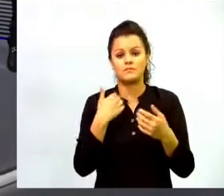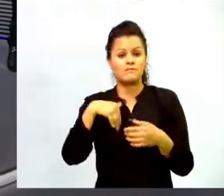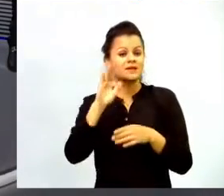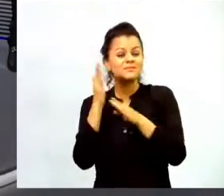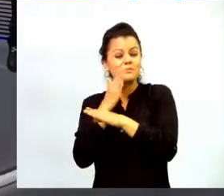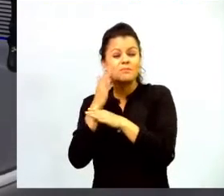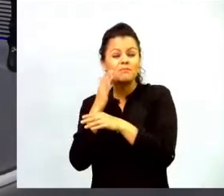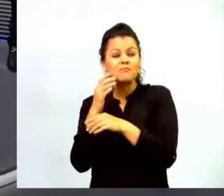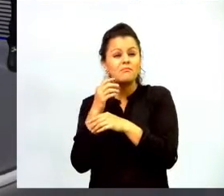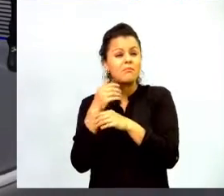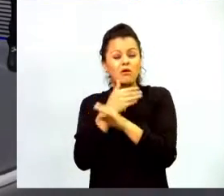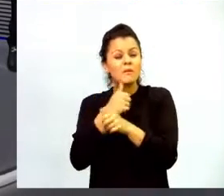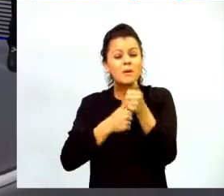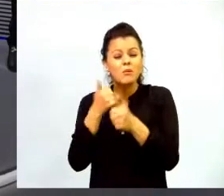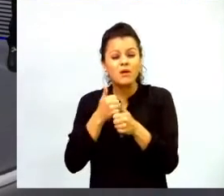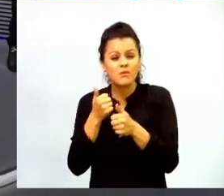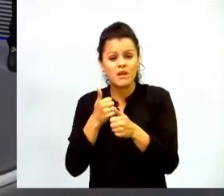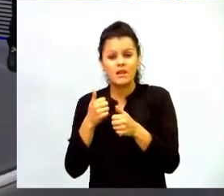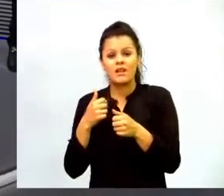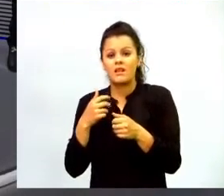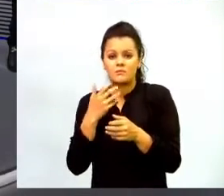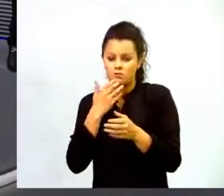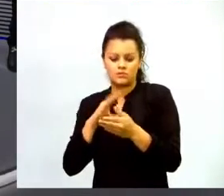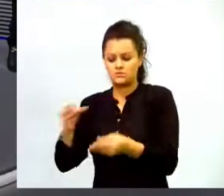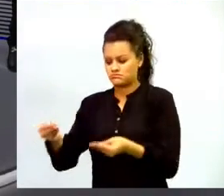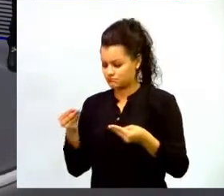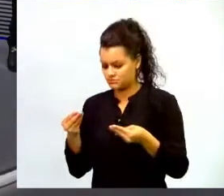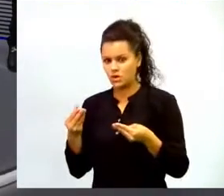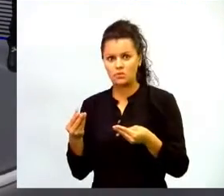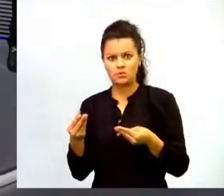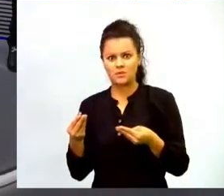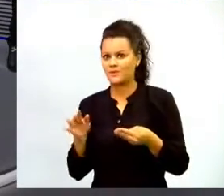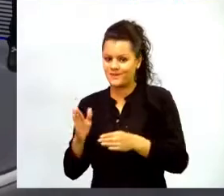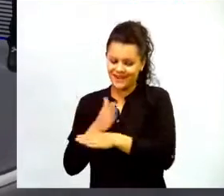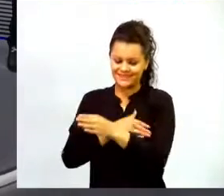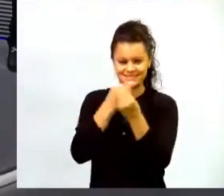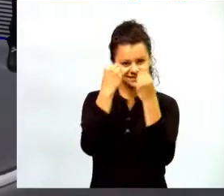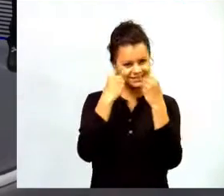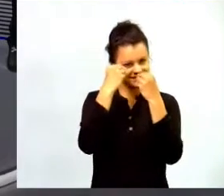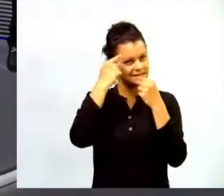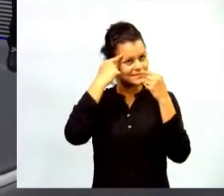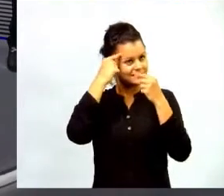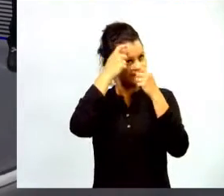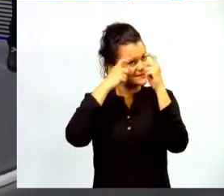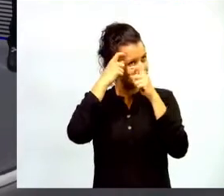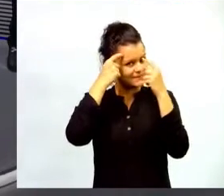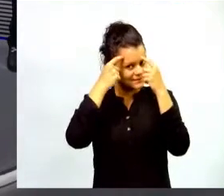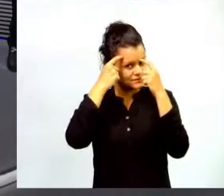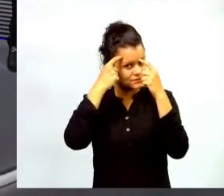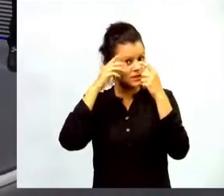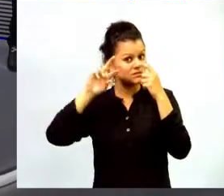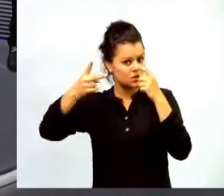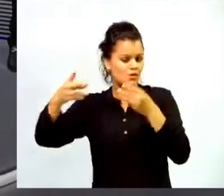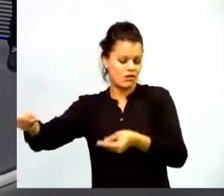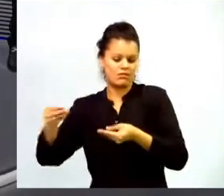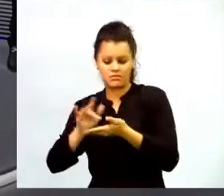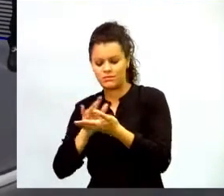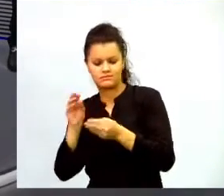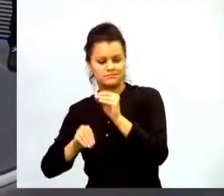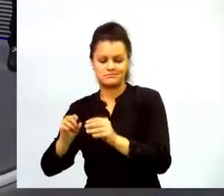mayor es qué es lo que queremos decirle al aparato que se haga y para eso no necesitas muchos artefactos necesitas pensamiento tecnológico muy bien